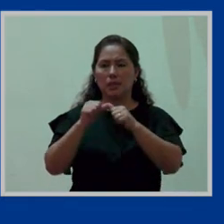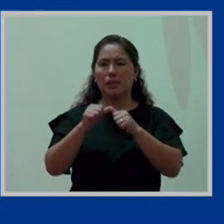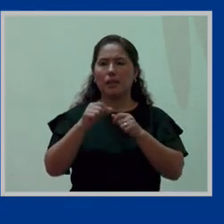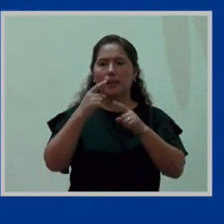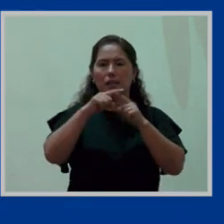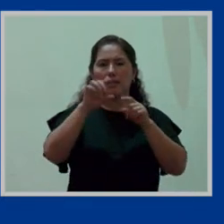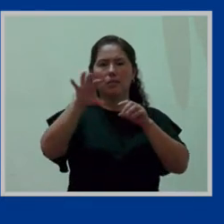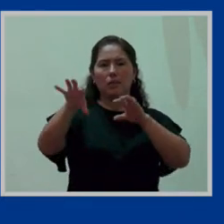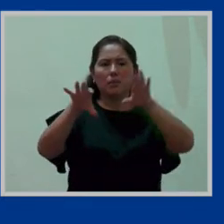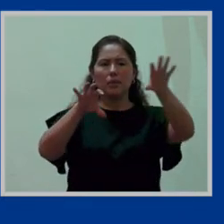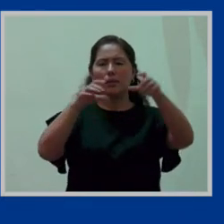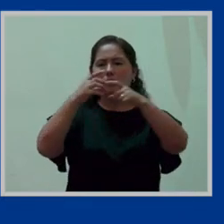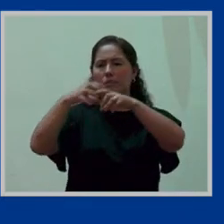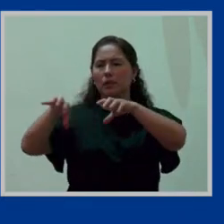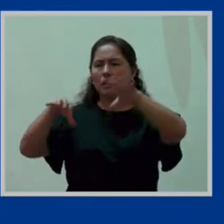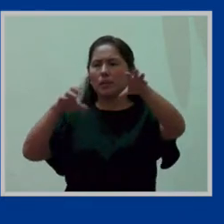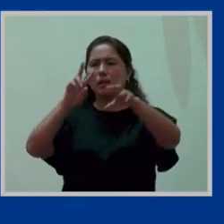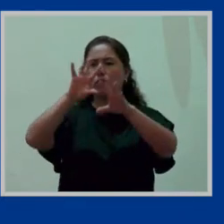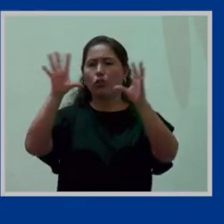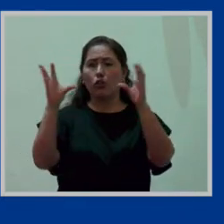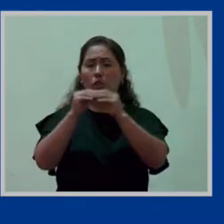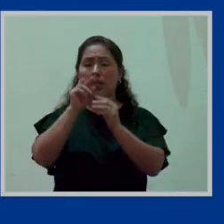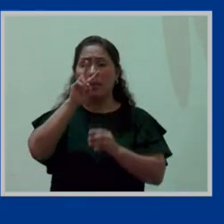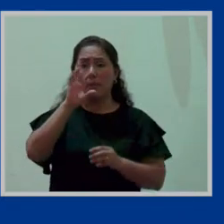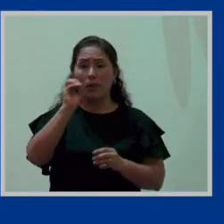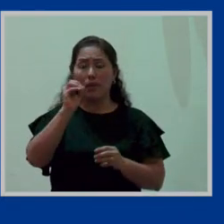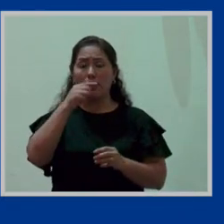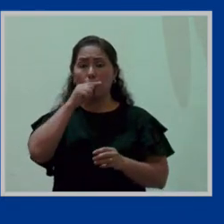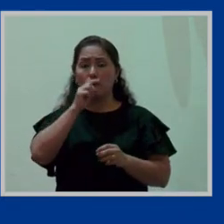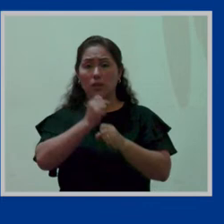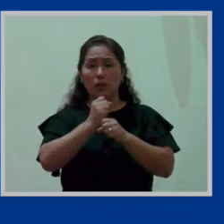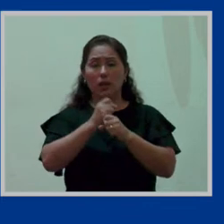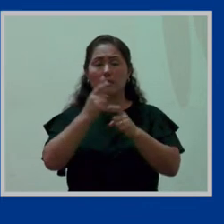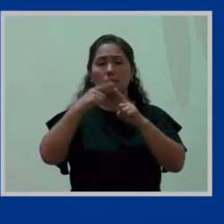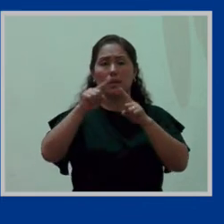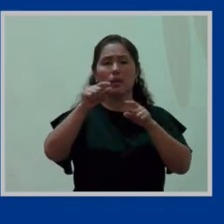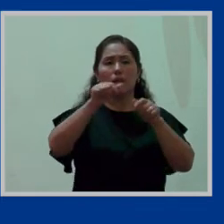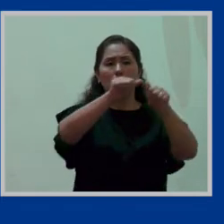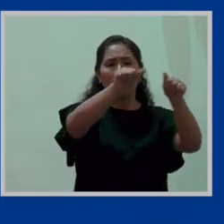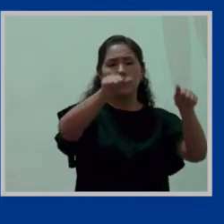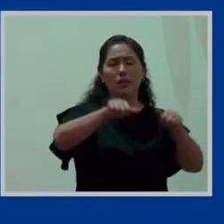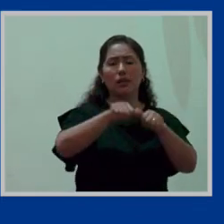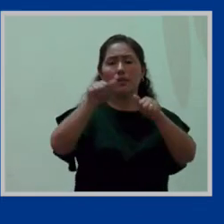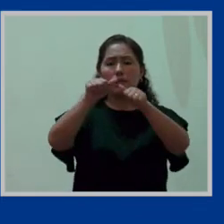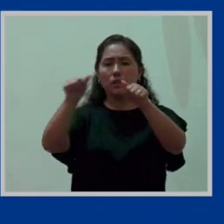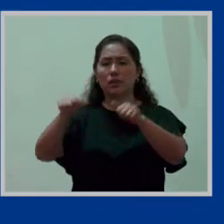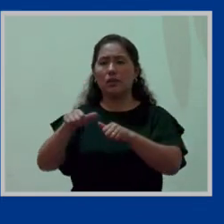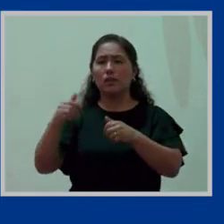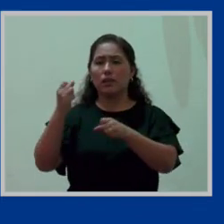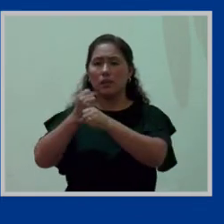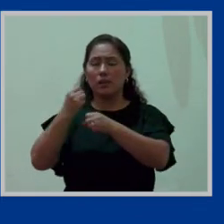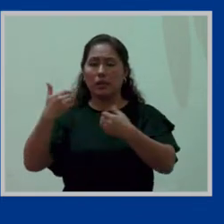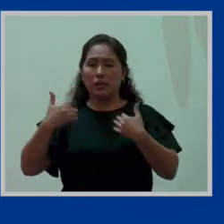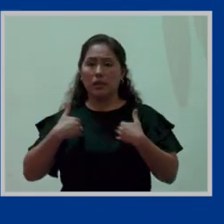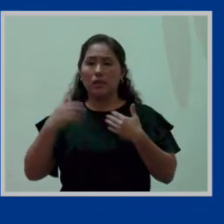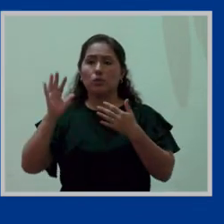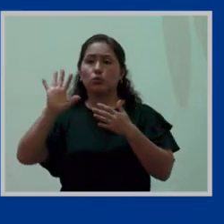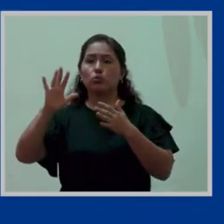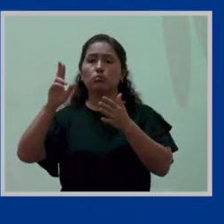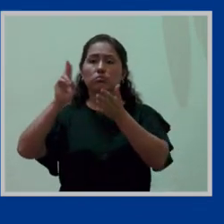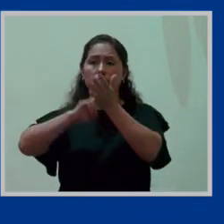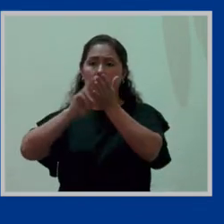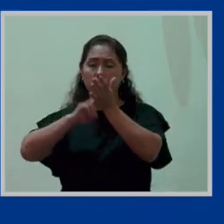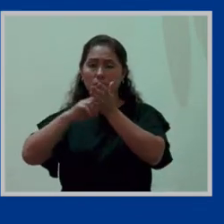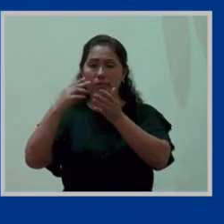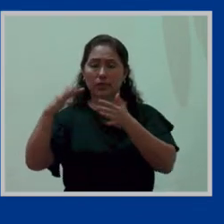así sumen 20 y cada centro de trabajo tiene su planilla no nos